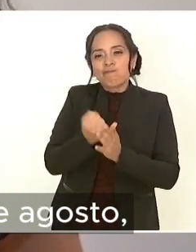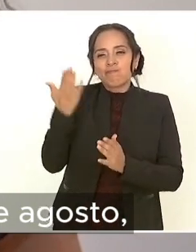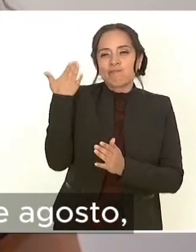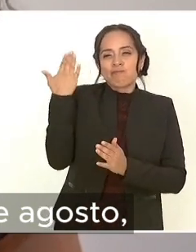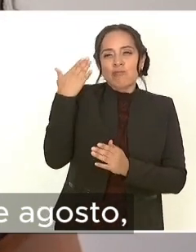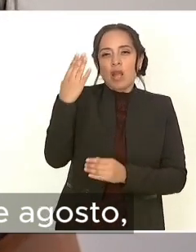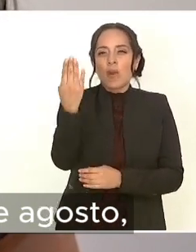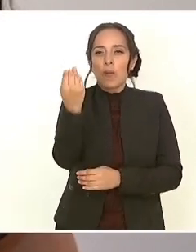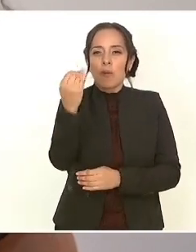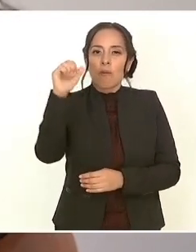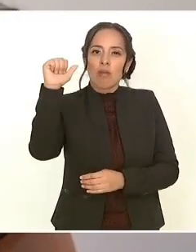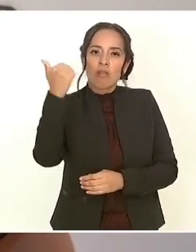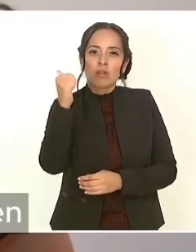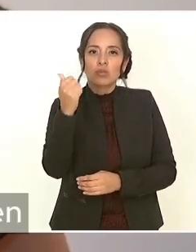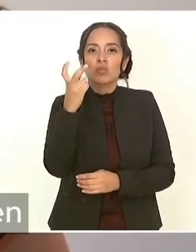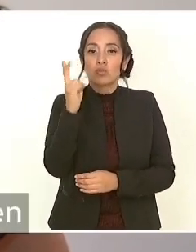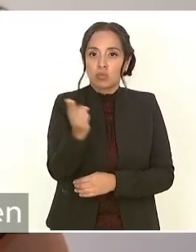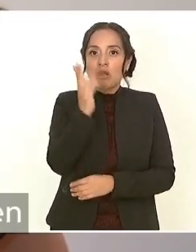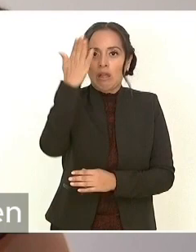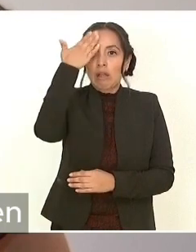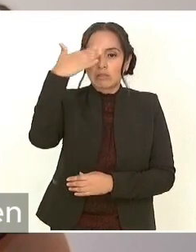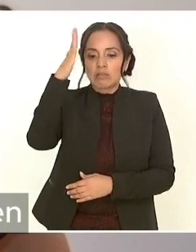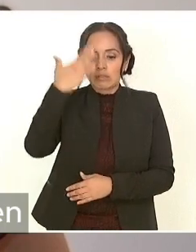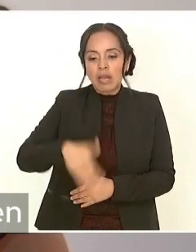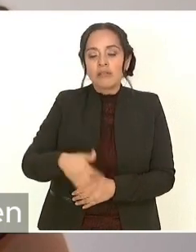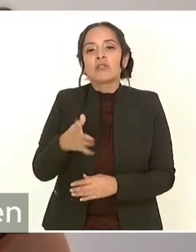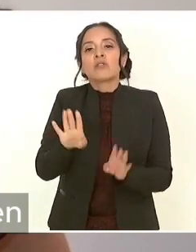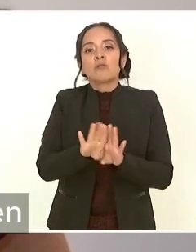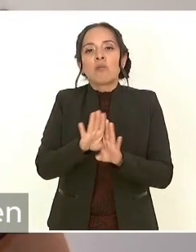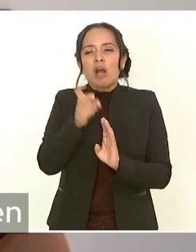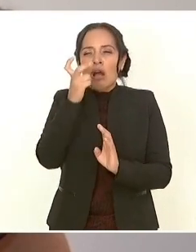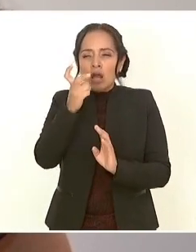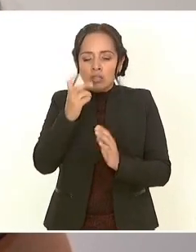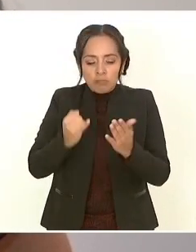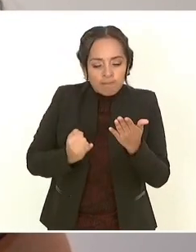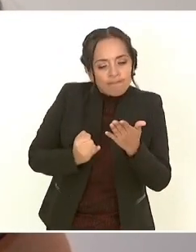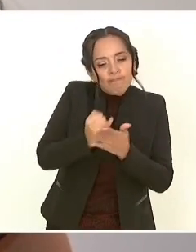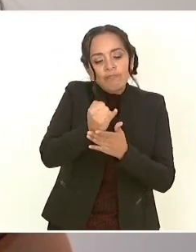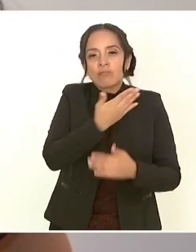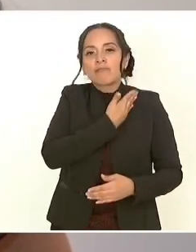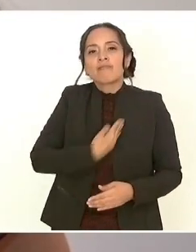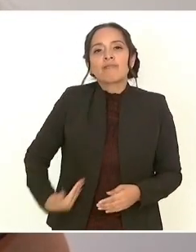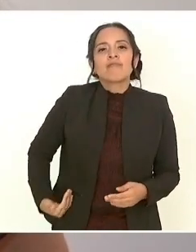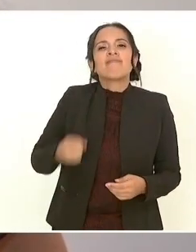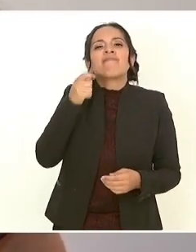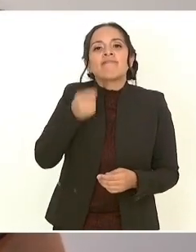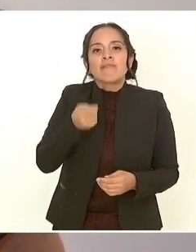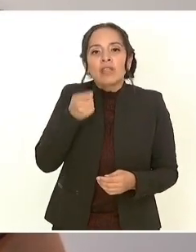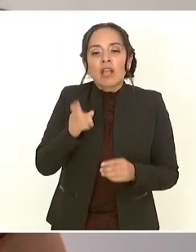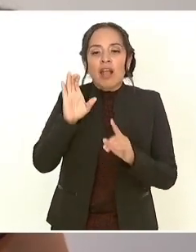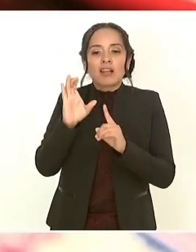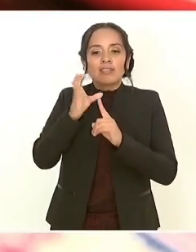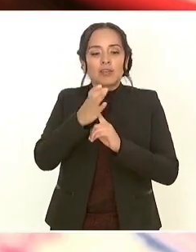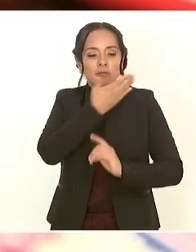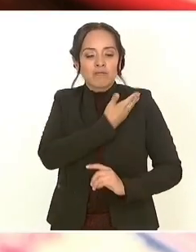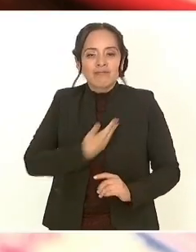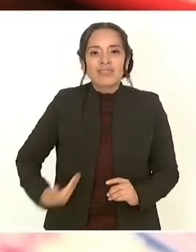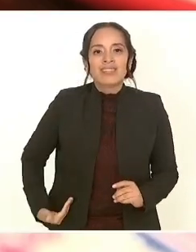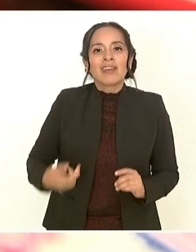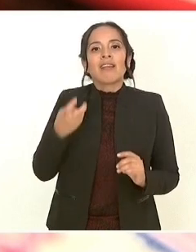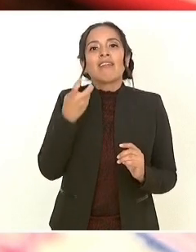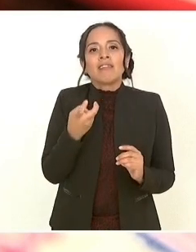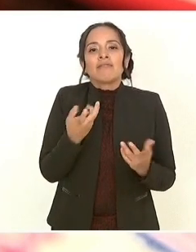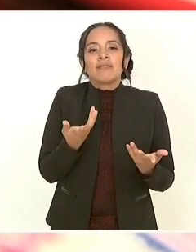9 de agosto, como ustedes saben, es un decreto presidencial que da origen precisamente a esta comisión y que